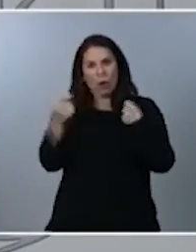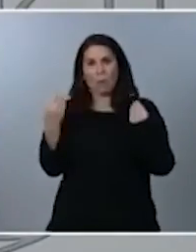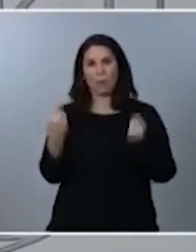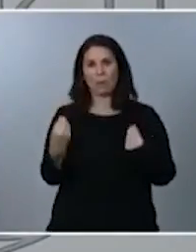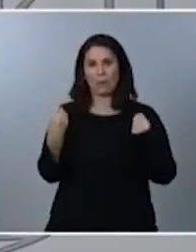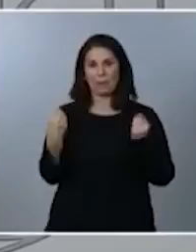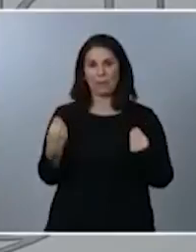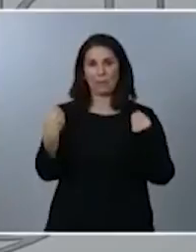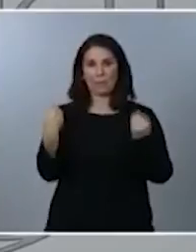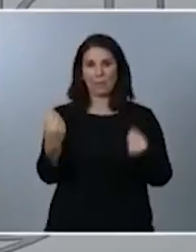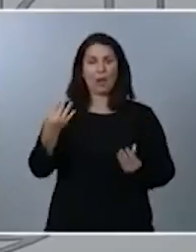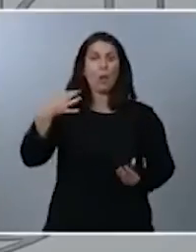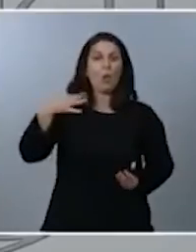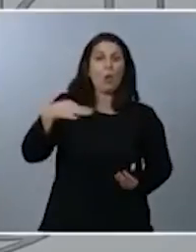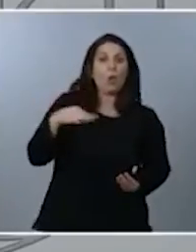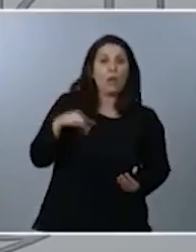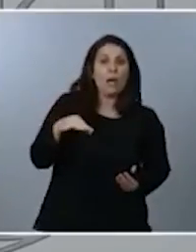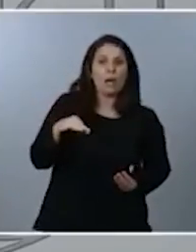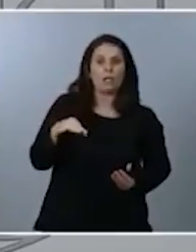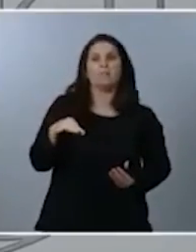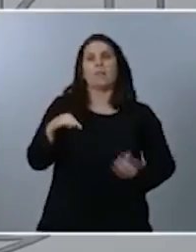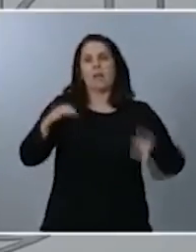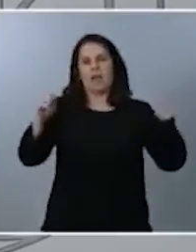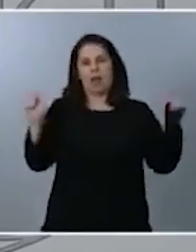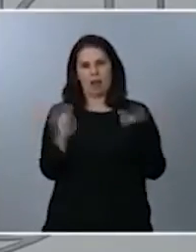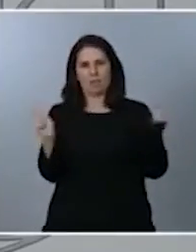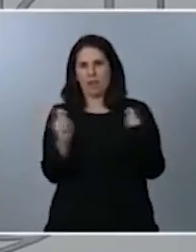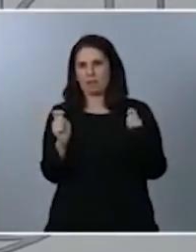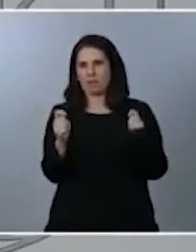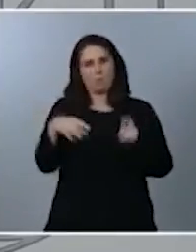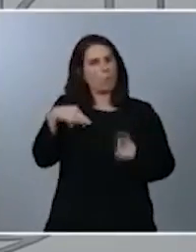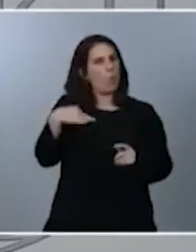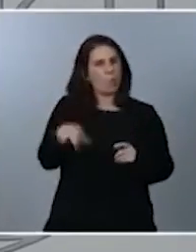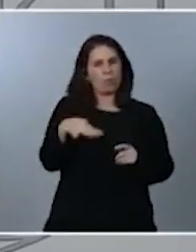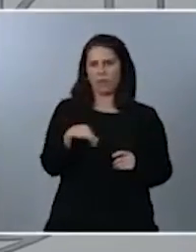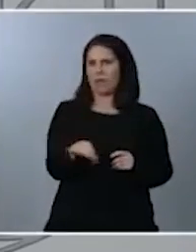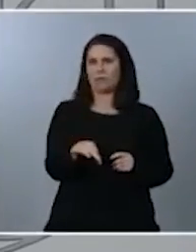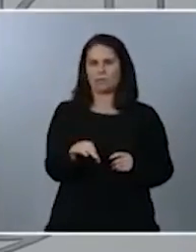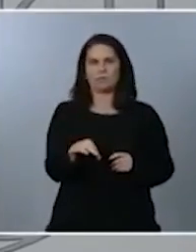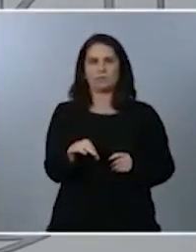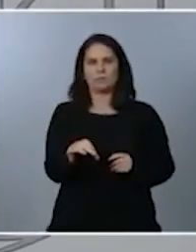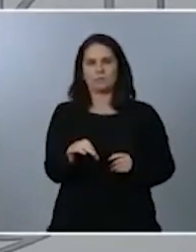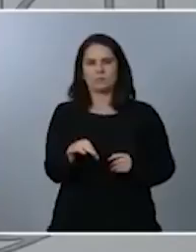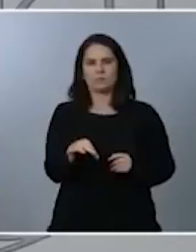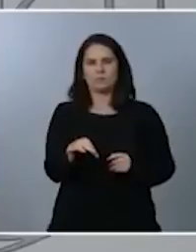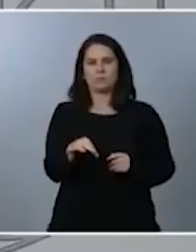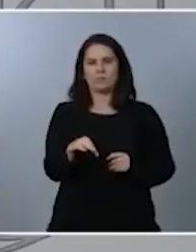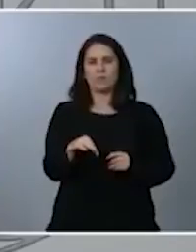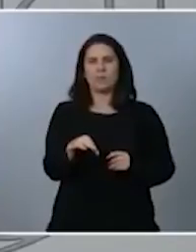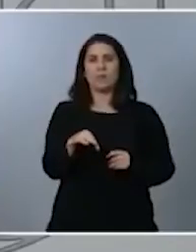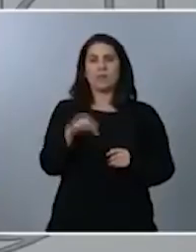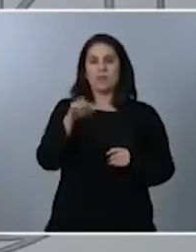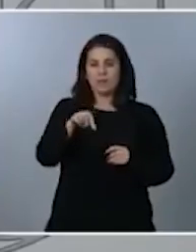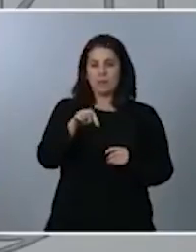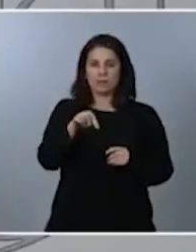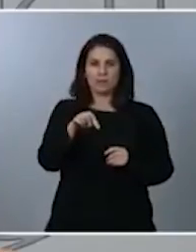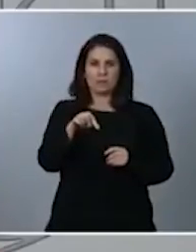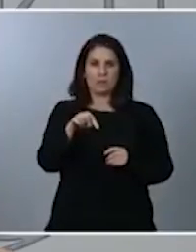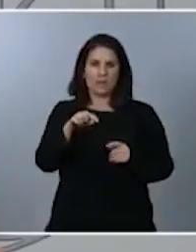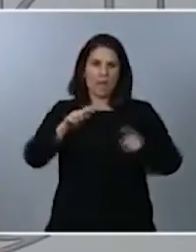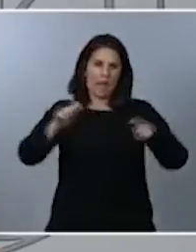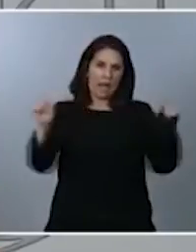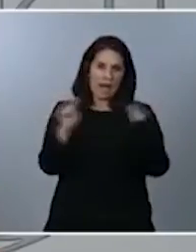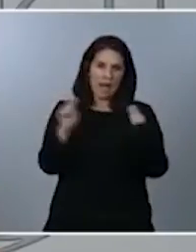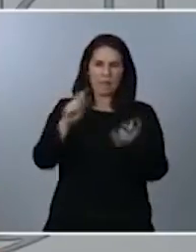ampara el estado de alarma. Lo que se hace, el paso de gigante que se da con este decreto de alarma en esta estructura de Estado